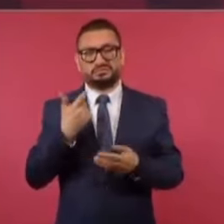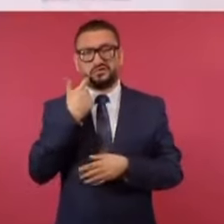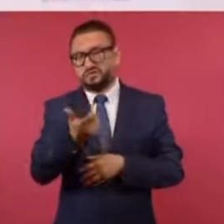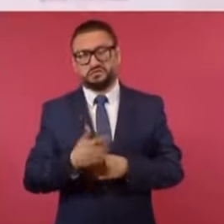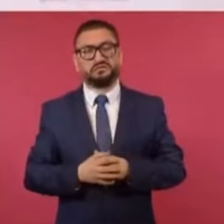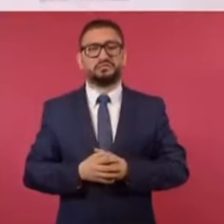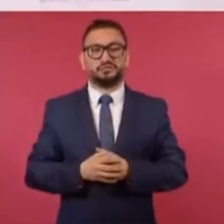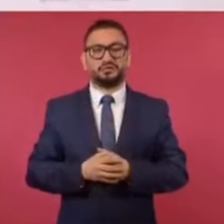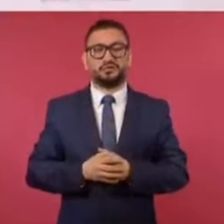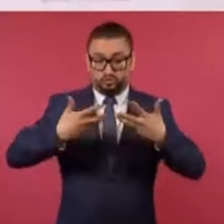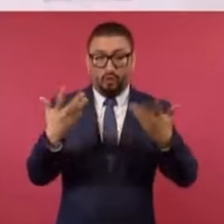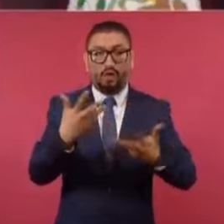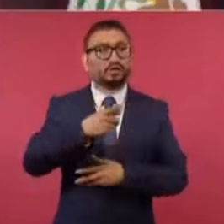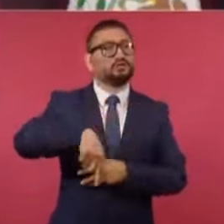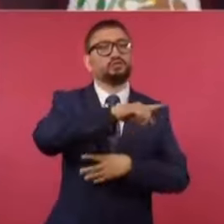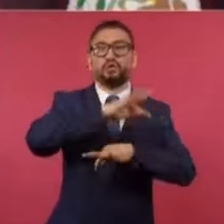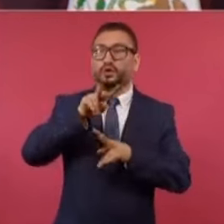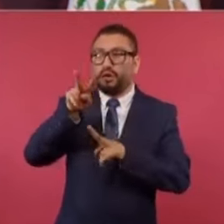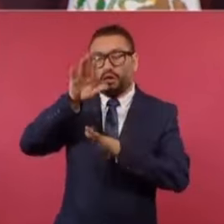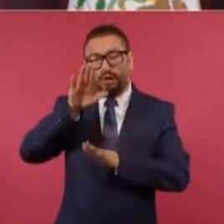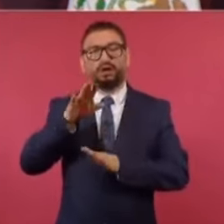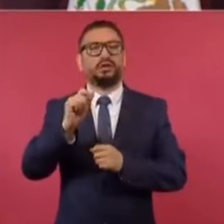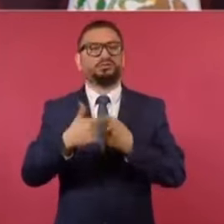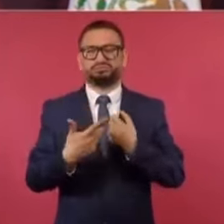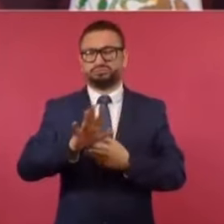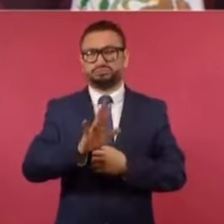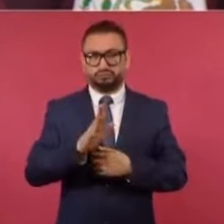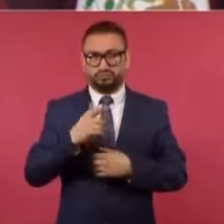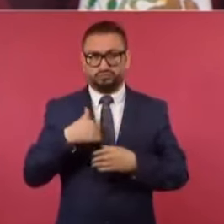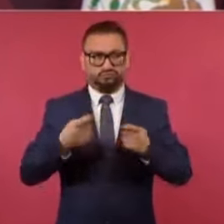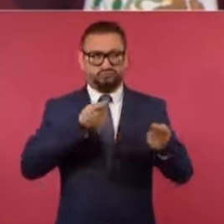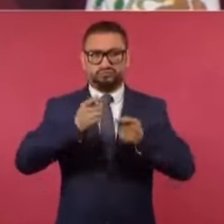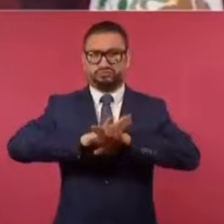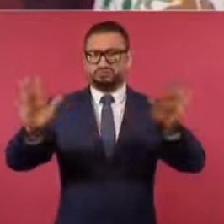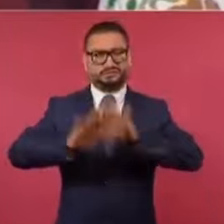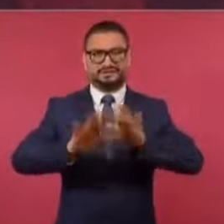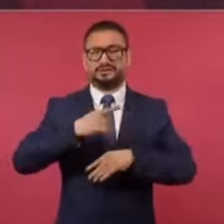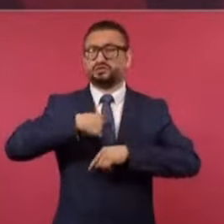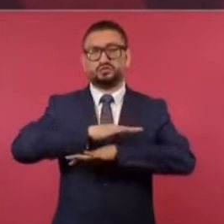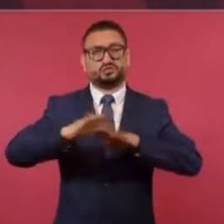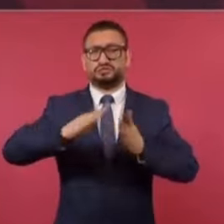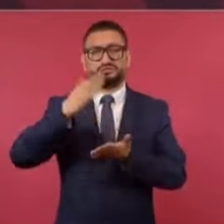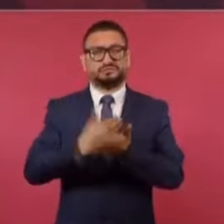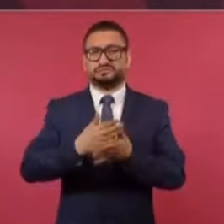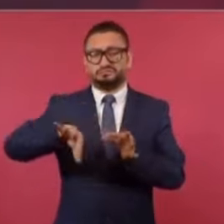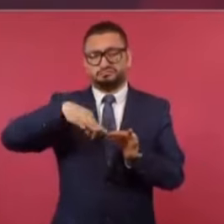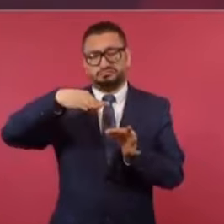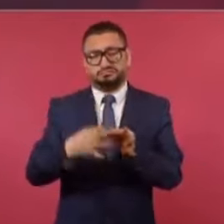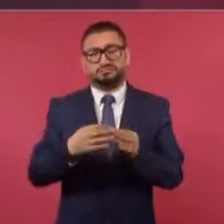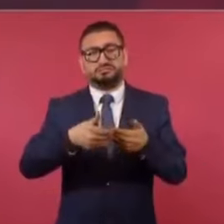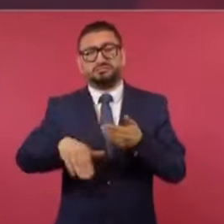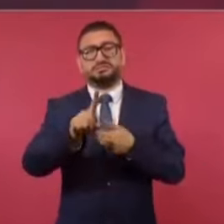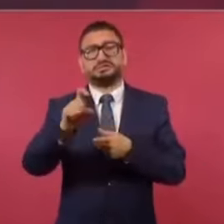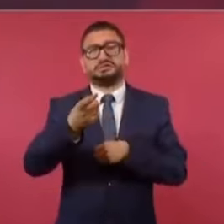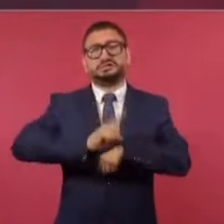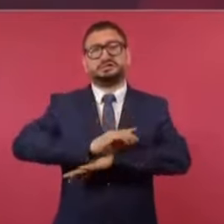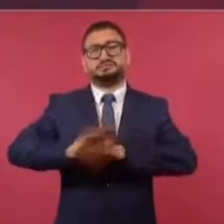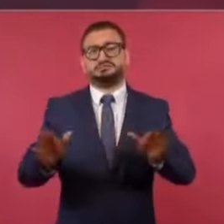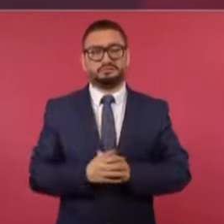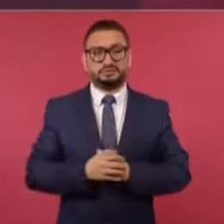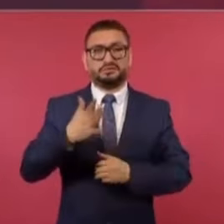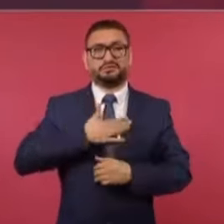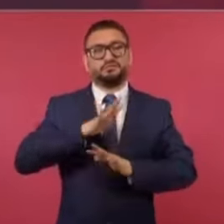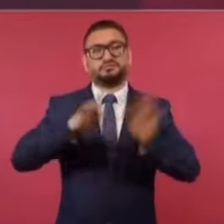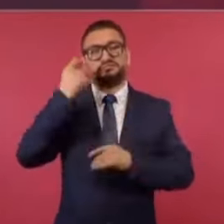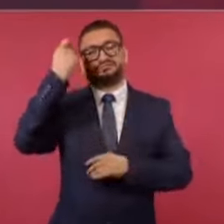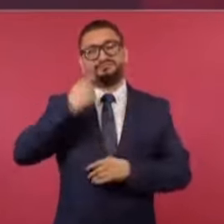caudillo, mucho menos cacique. Yo ya termino en 100 días y